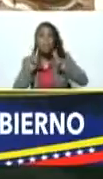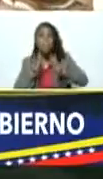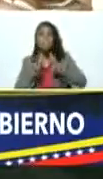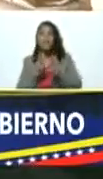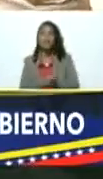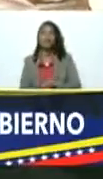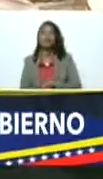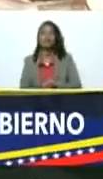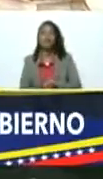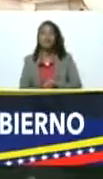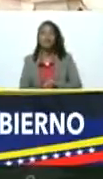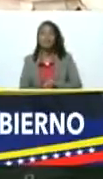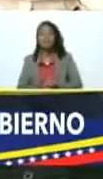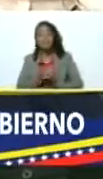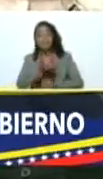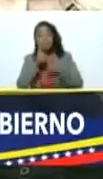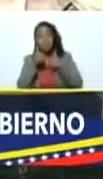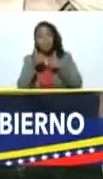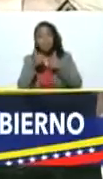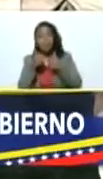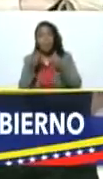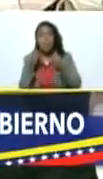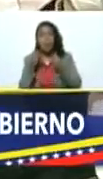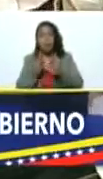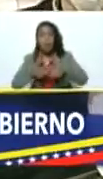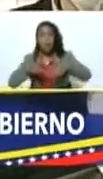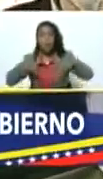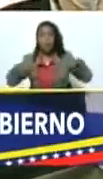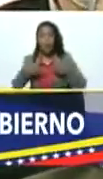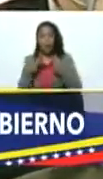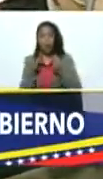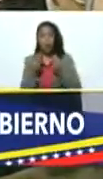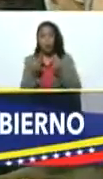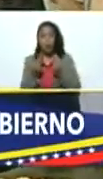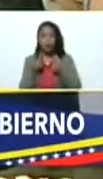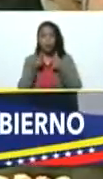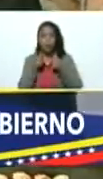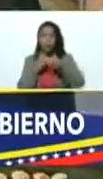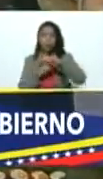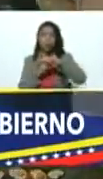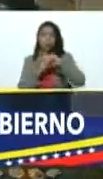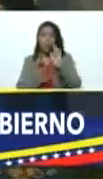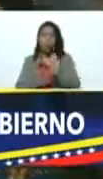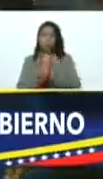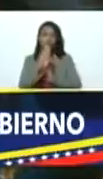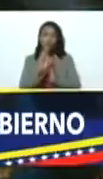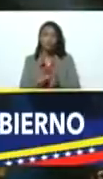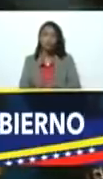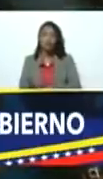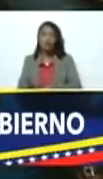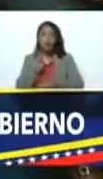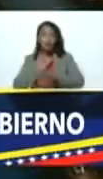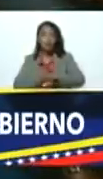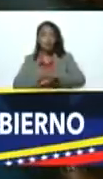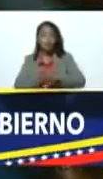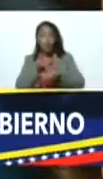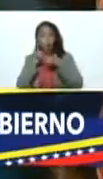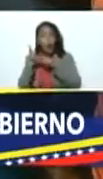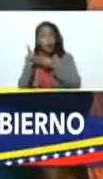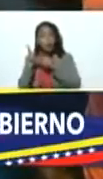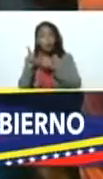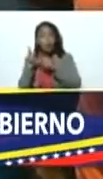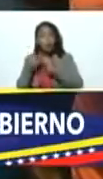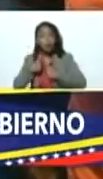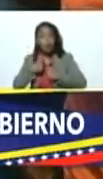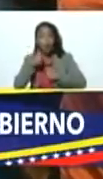eficientes para el crecimiento de la economía por eso es que le he dicho